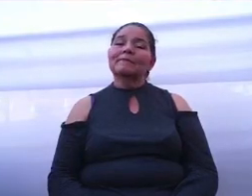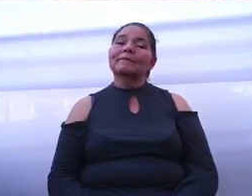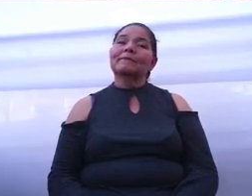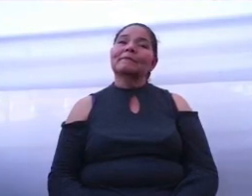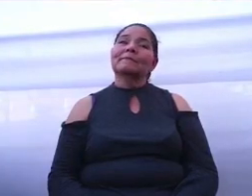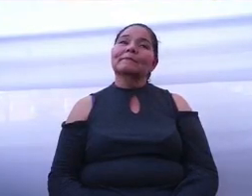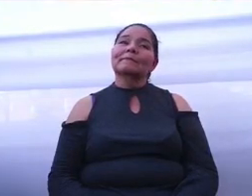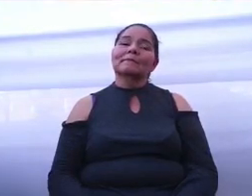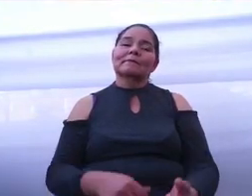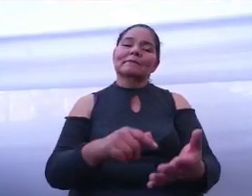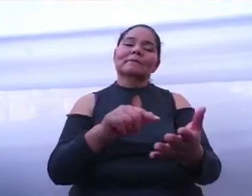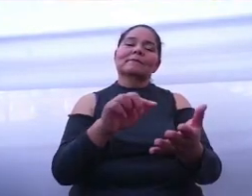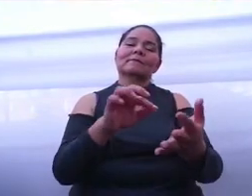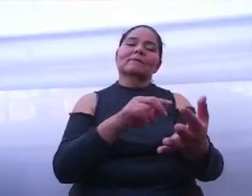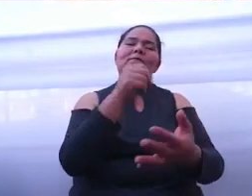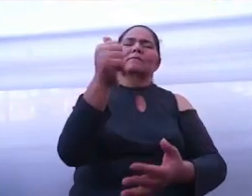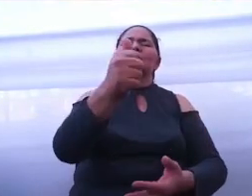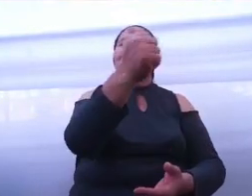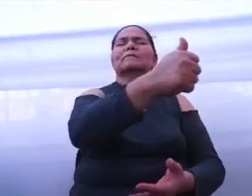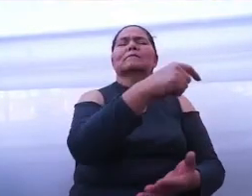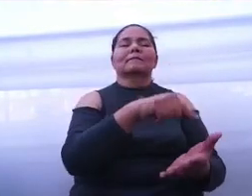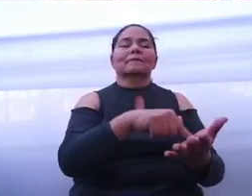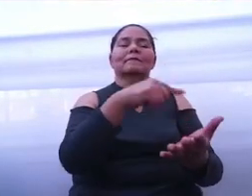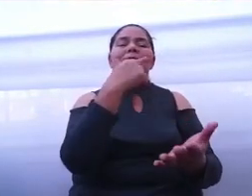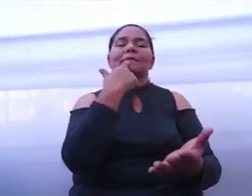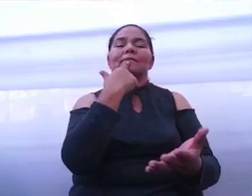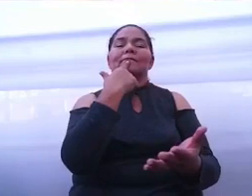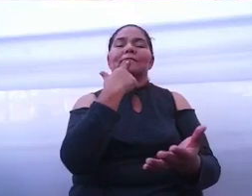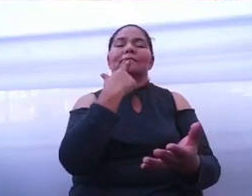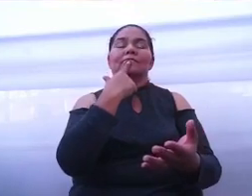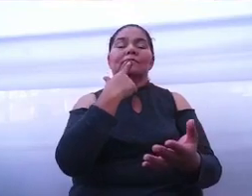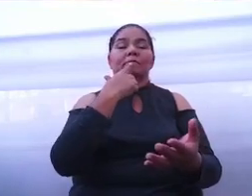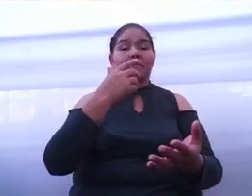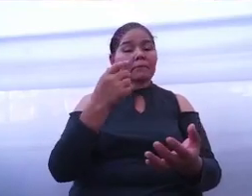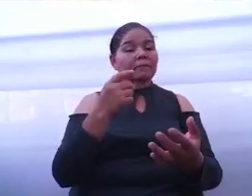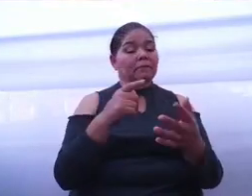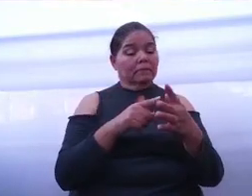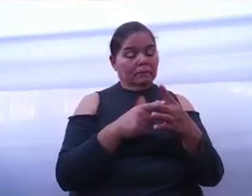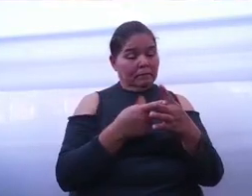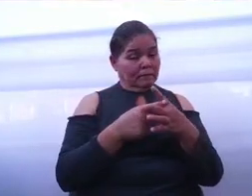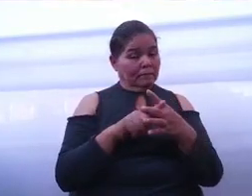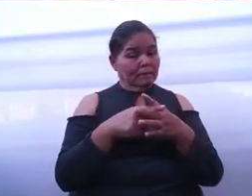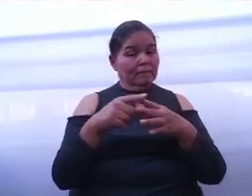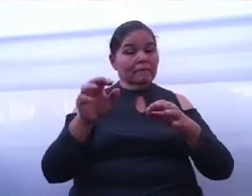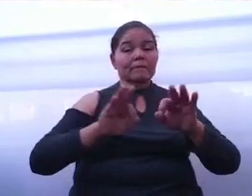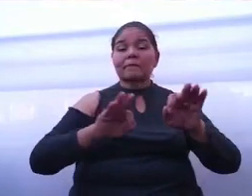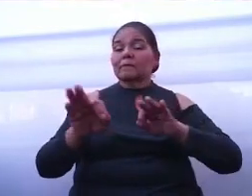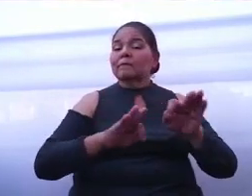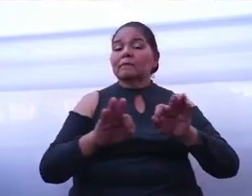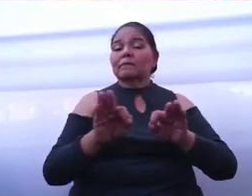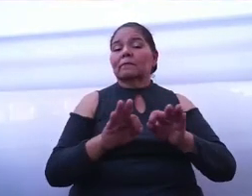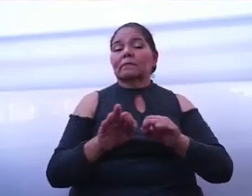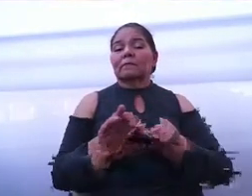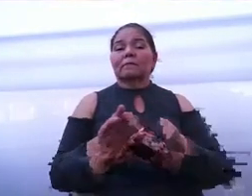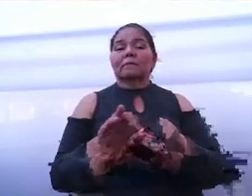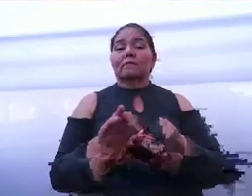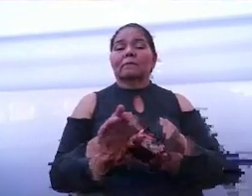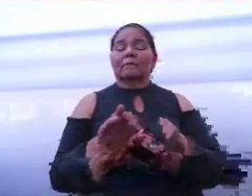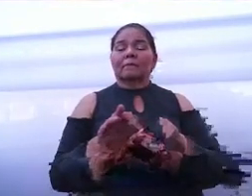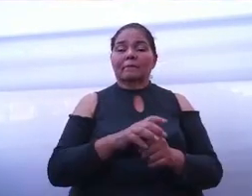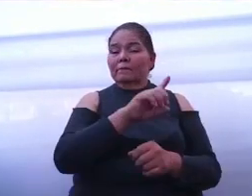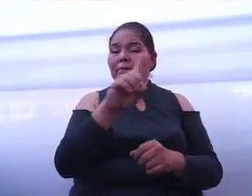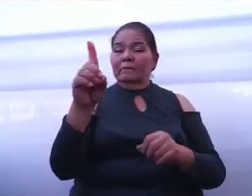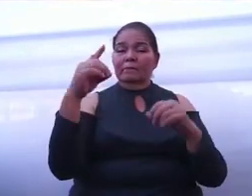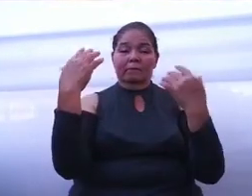Celayenses, el proyecto que hoy inicia es el proyecto de la esperanza,